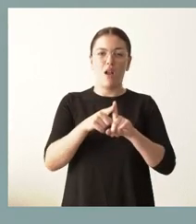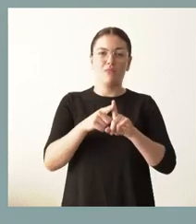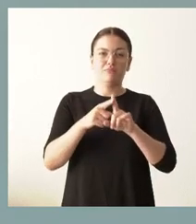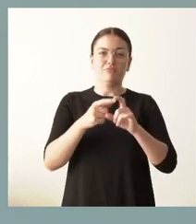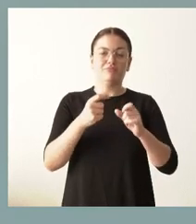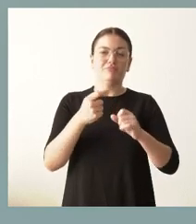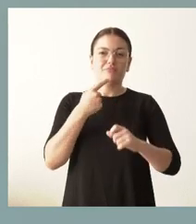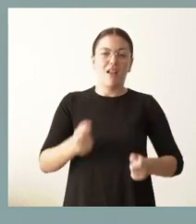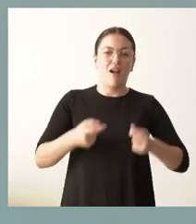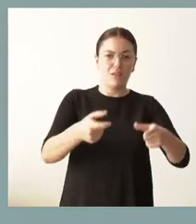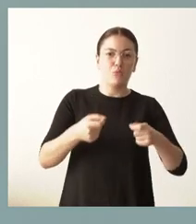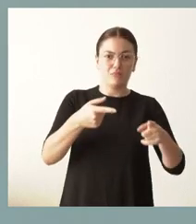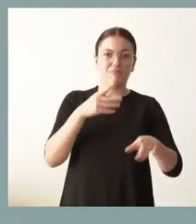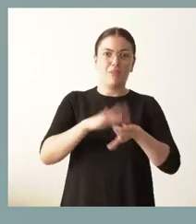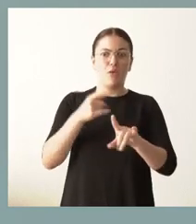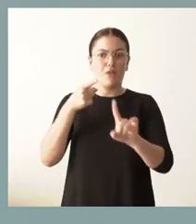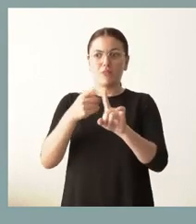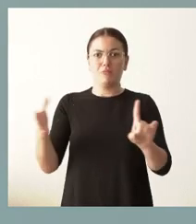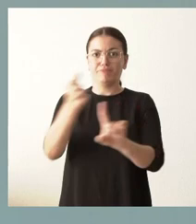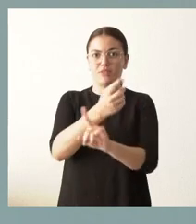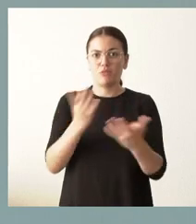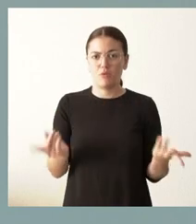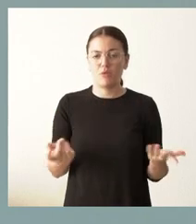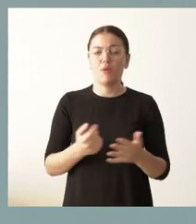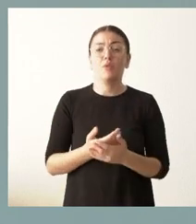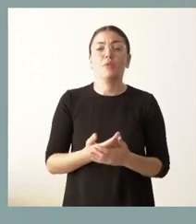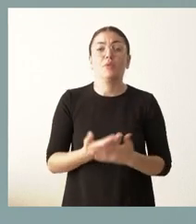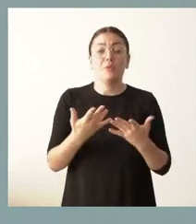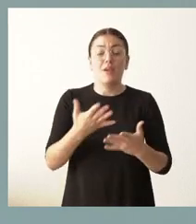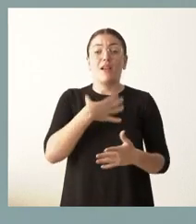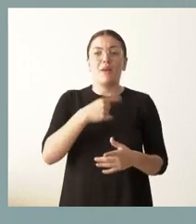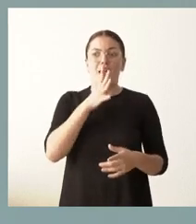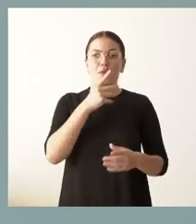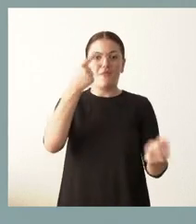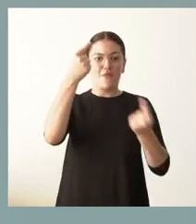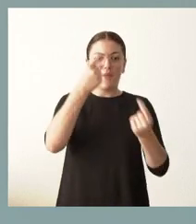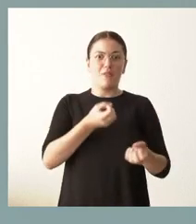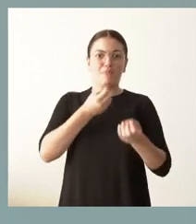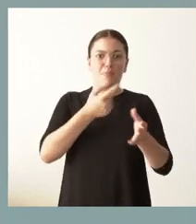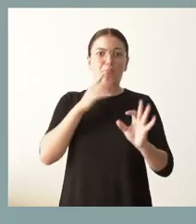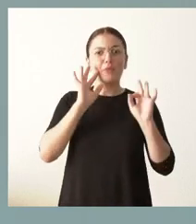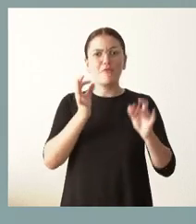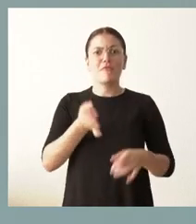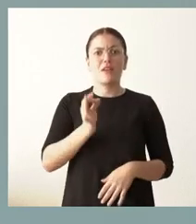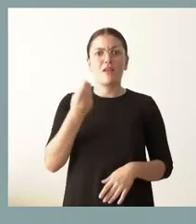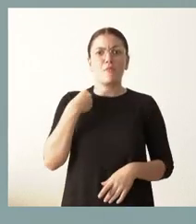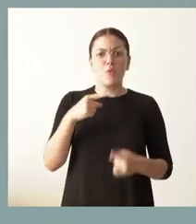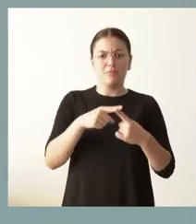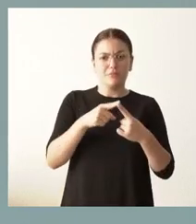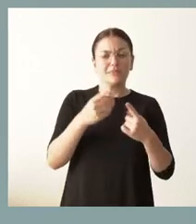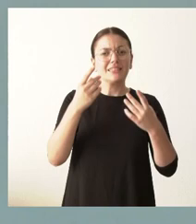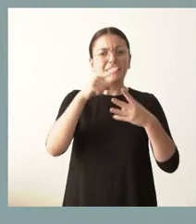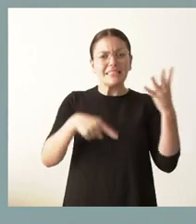podemos dar esa información, pero sí que es verdad que nosotros nos basamos en esos tres ejes fundamentales. Incentivar,